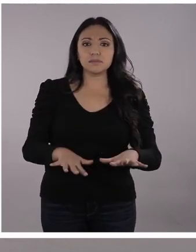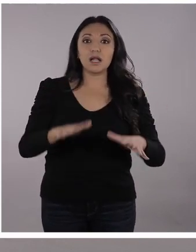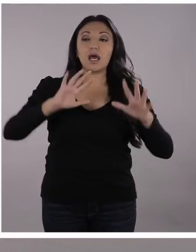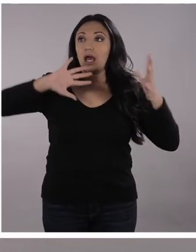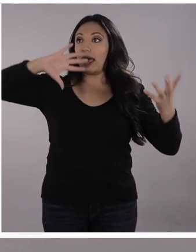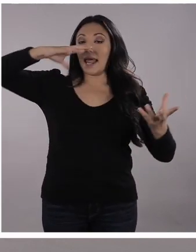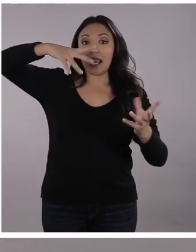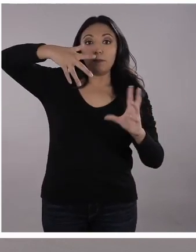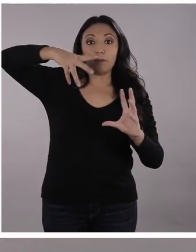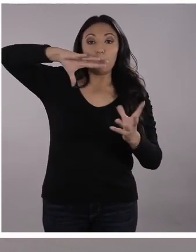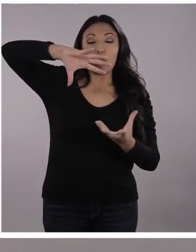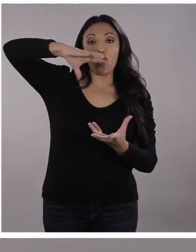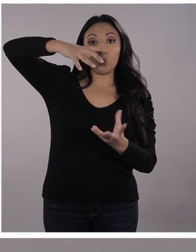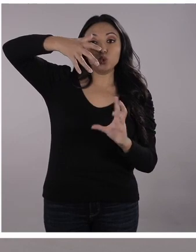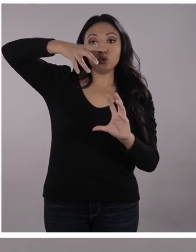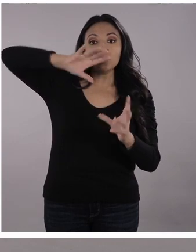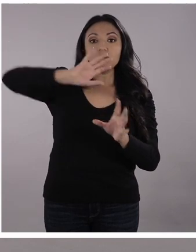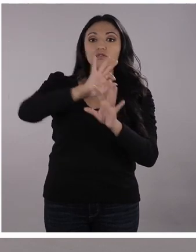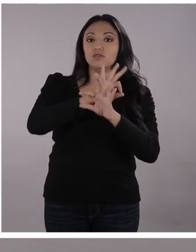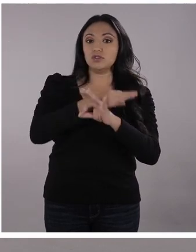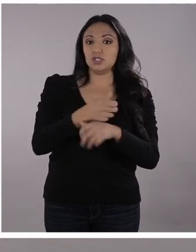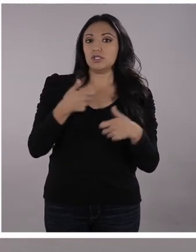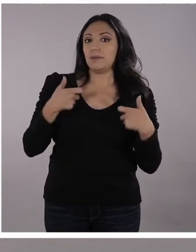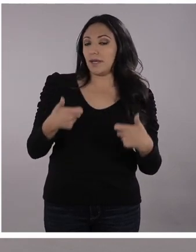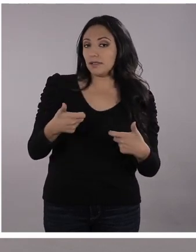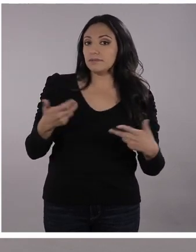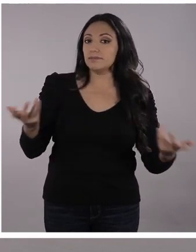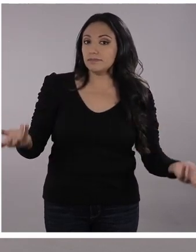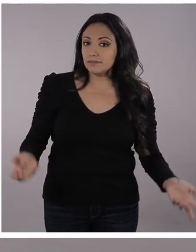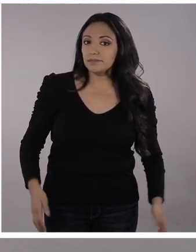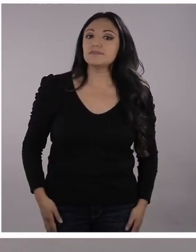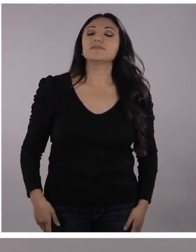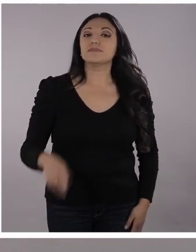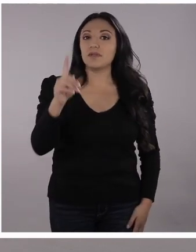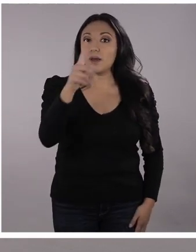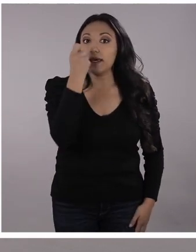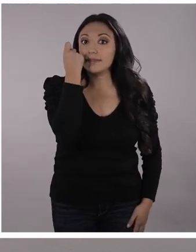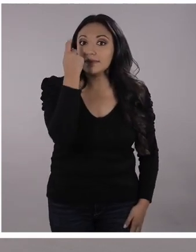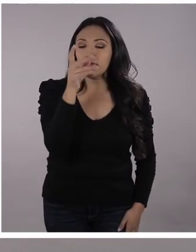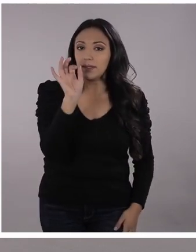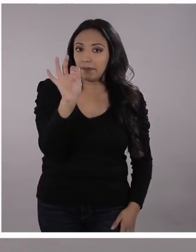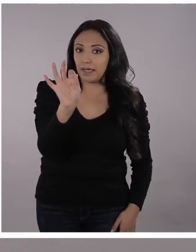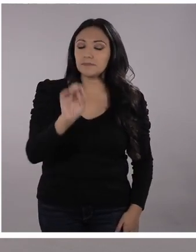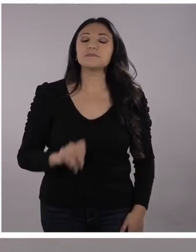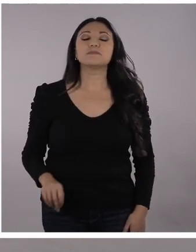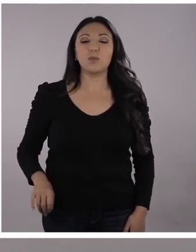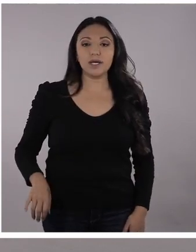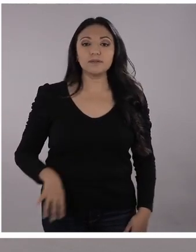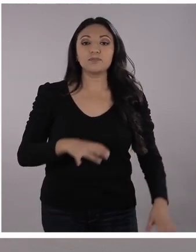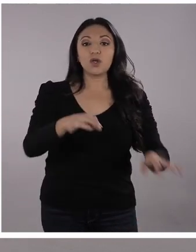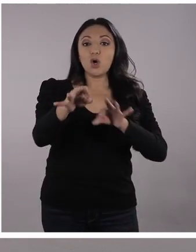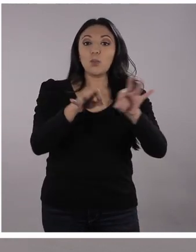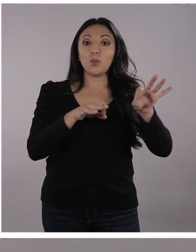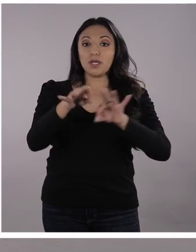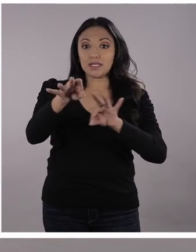planeta funque bien, funcione bien, si no me entendió. Le voy a explicar.